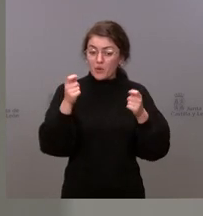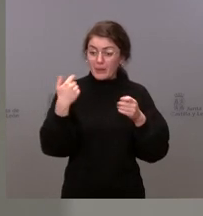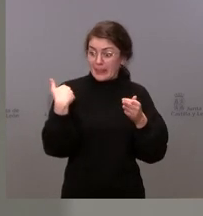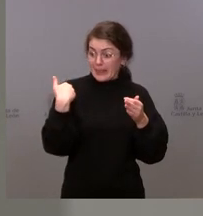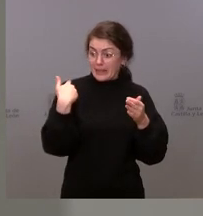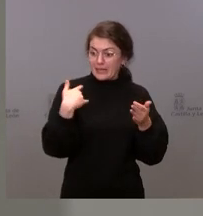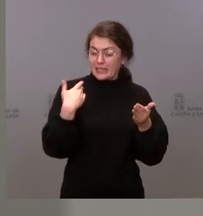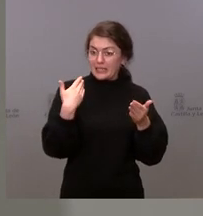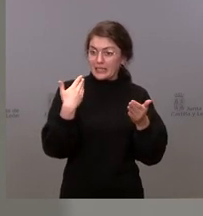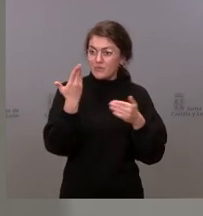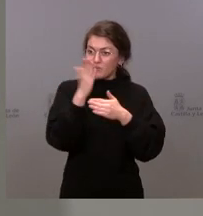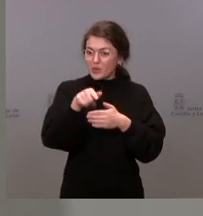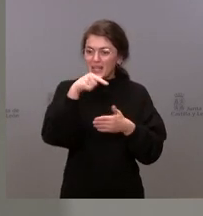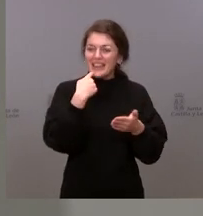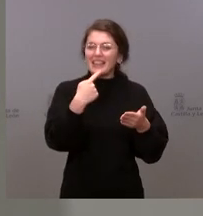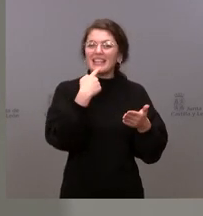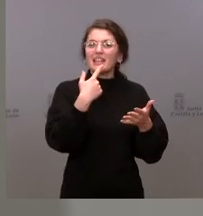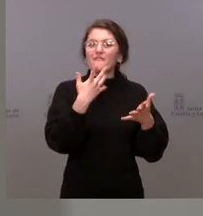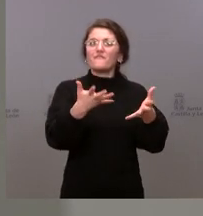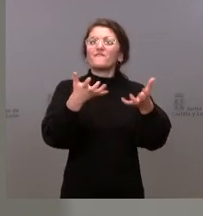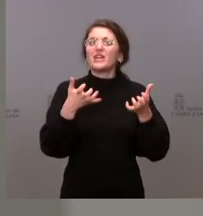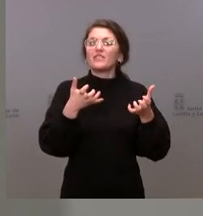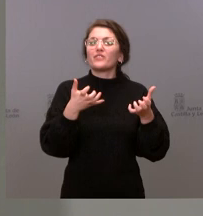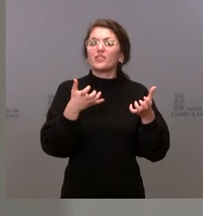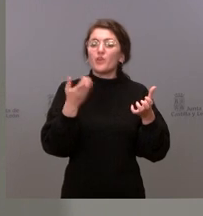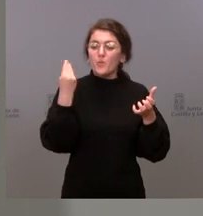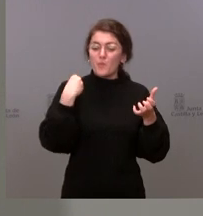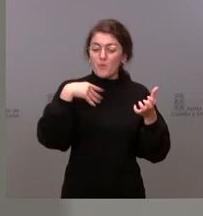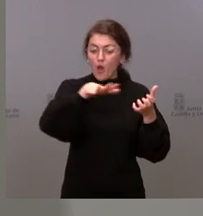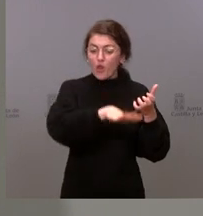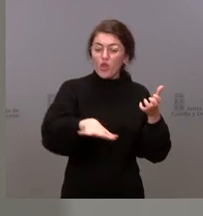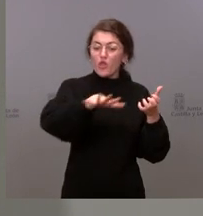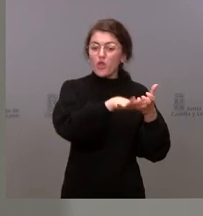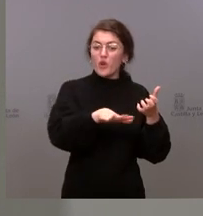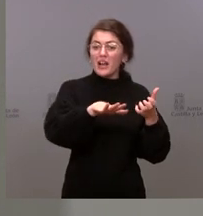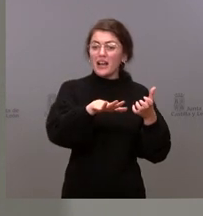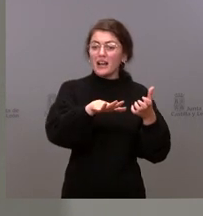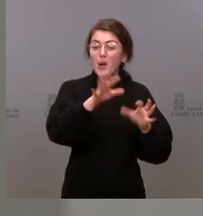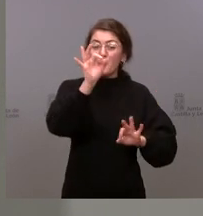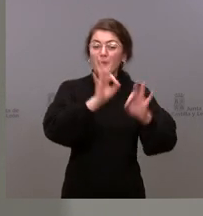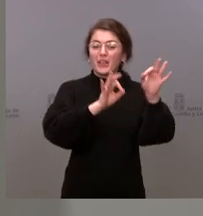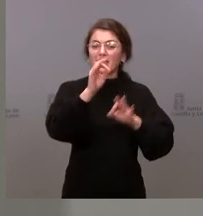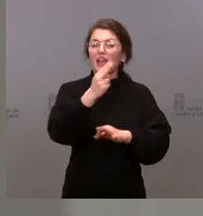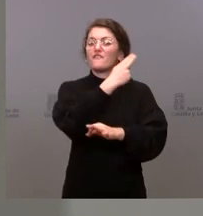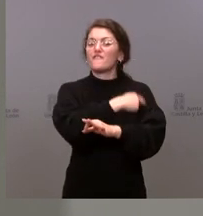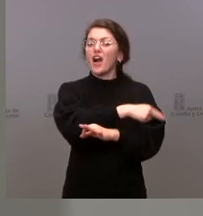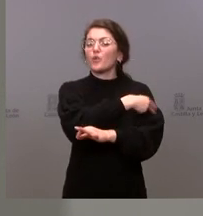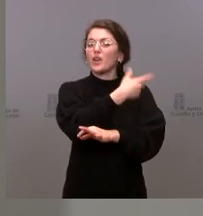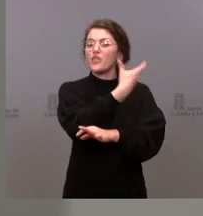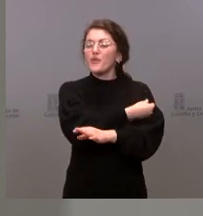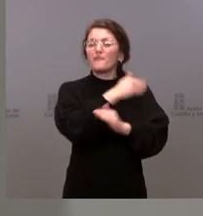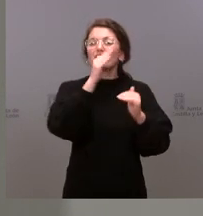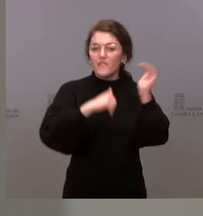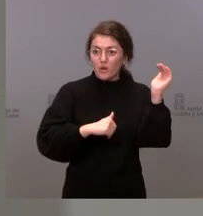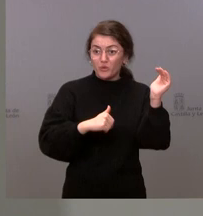concentra básicamente en aquellos sitios donde hay bajas tasas de vacunación y no es nuestro caso. Y lo que